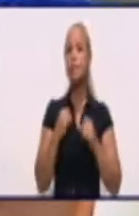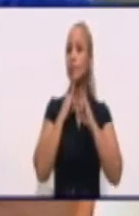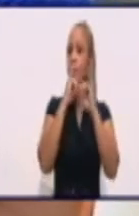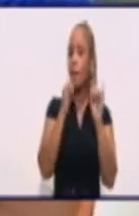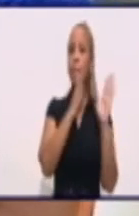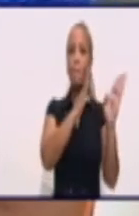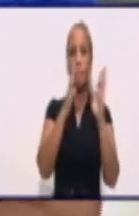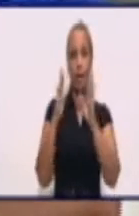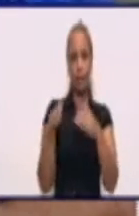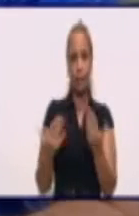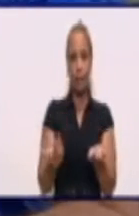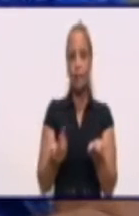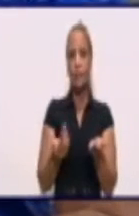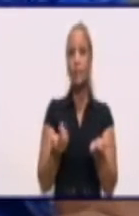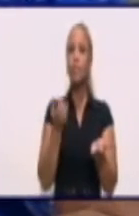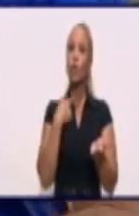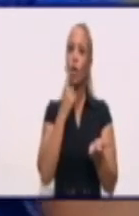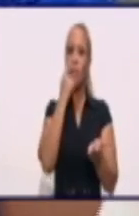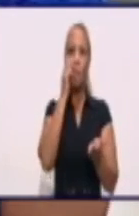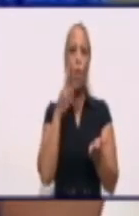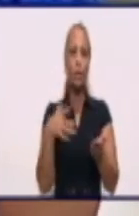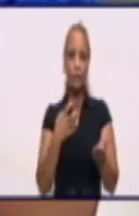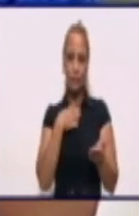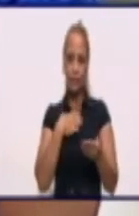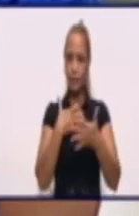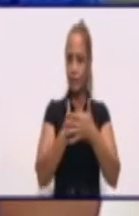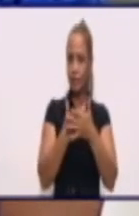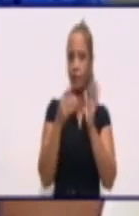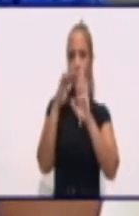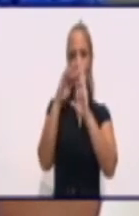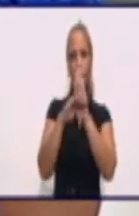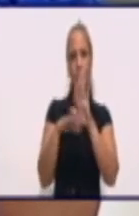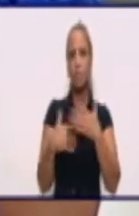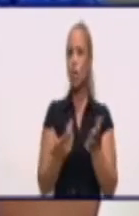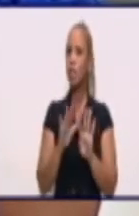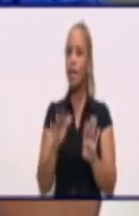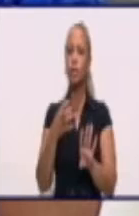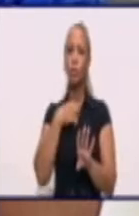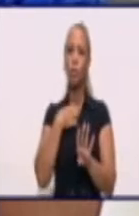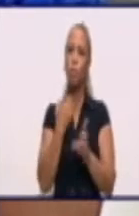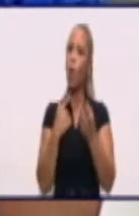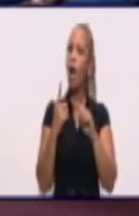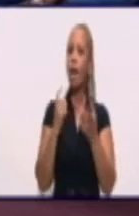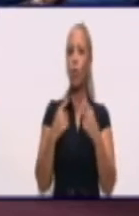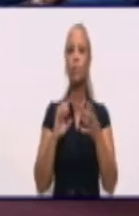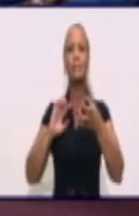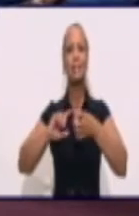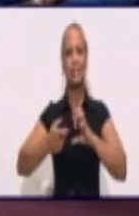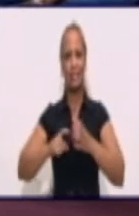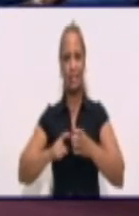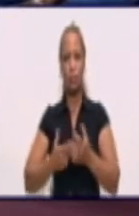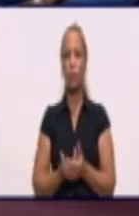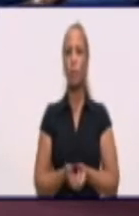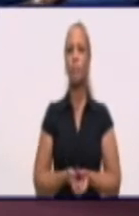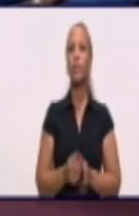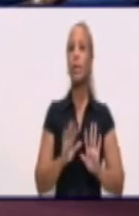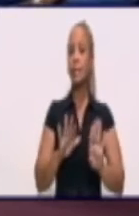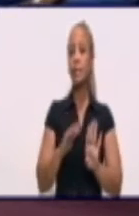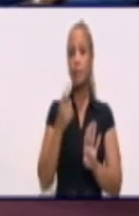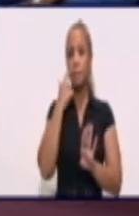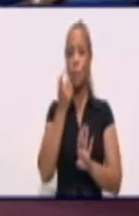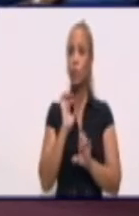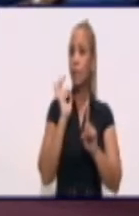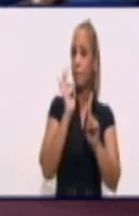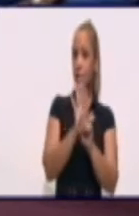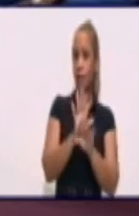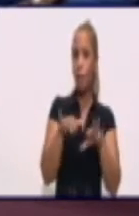parte de lo que vamos a tener, que ya tuvimos precisamente esta pincelada de humor. Bueno, como vemos, hoy empezamos la